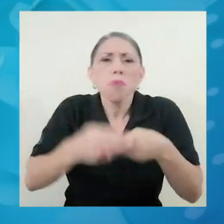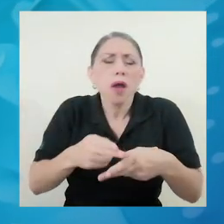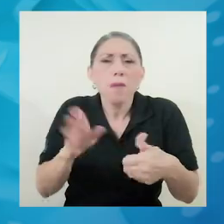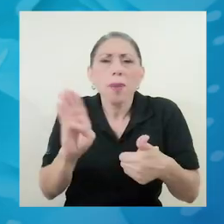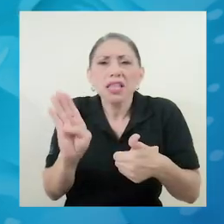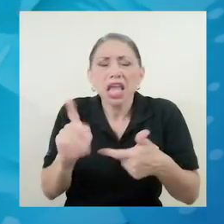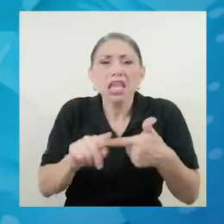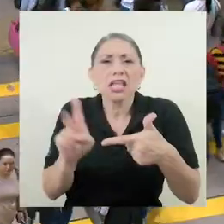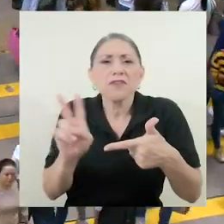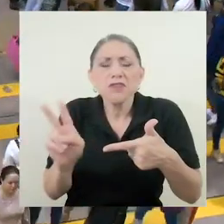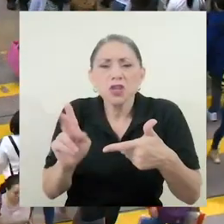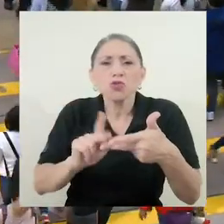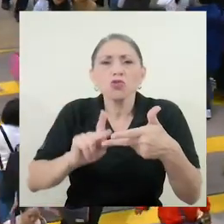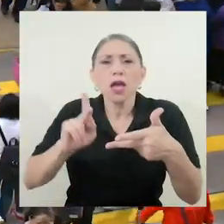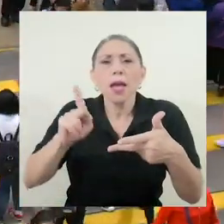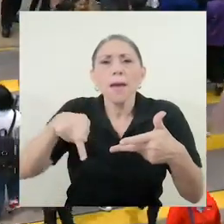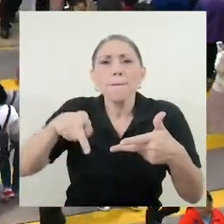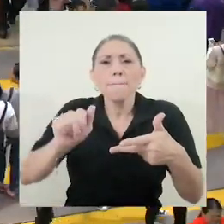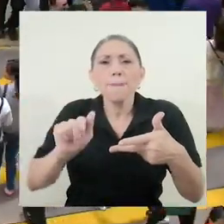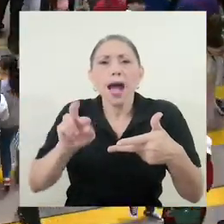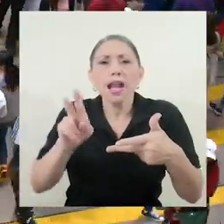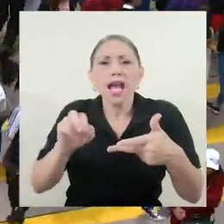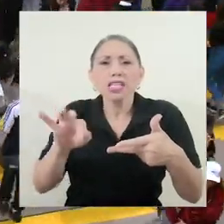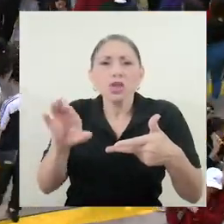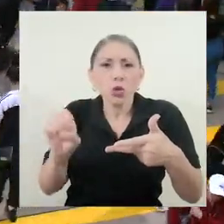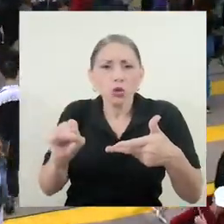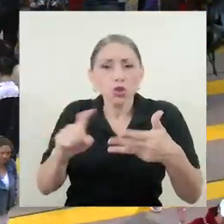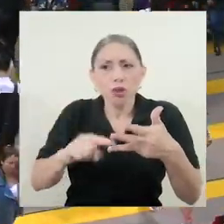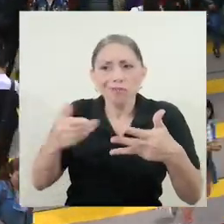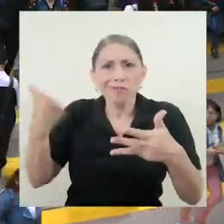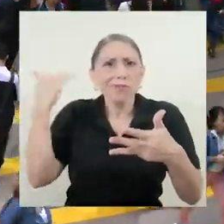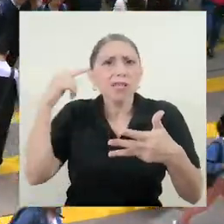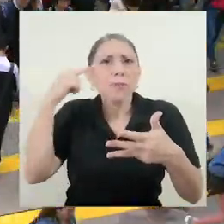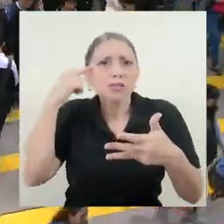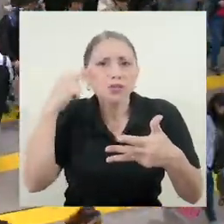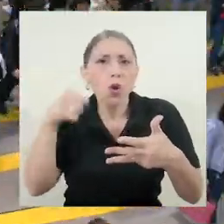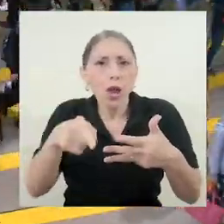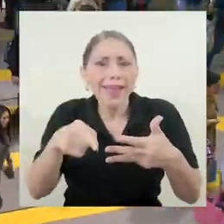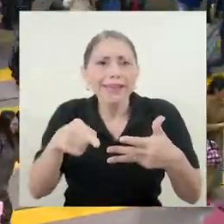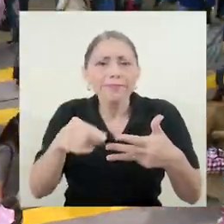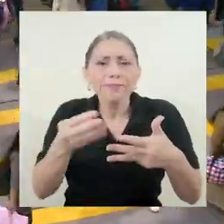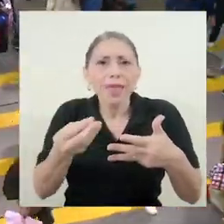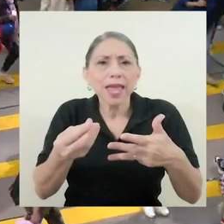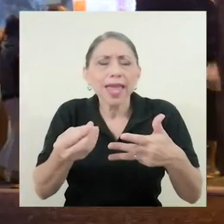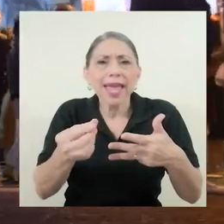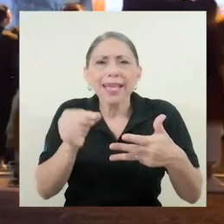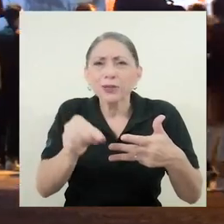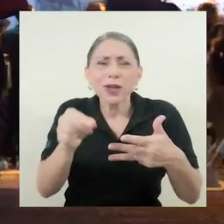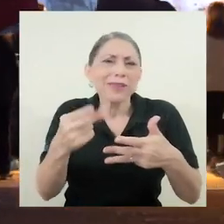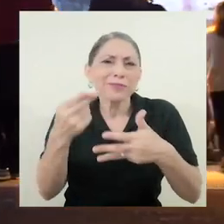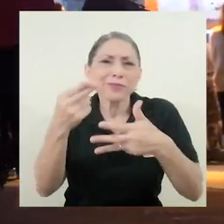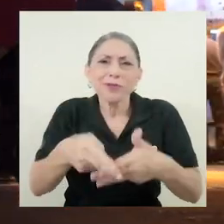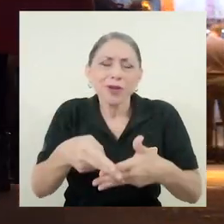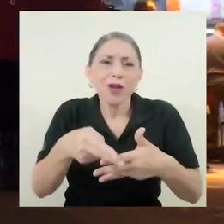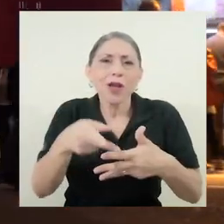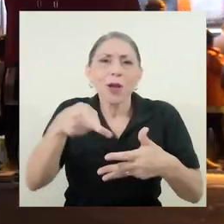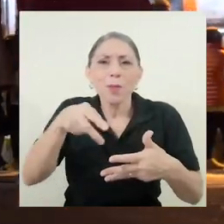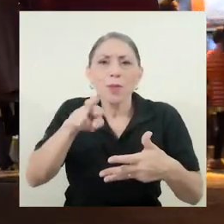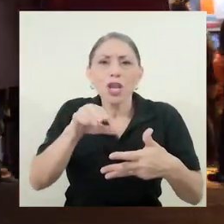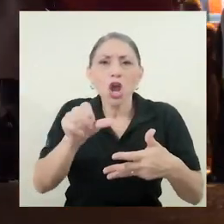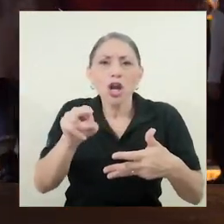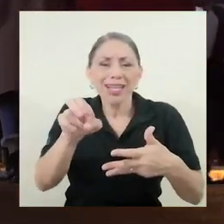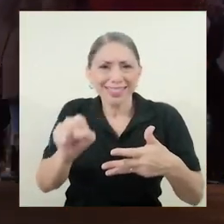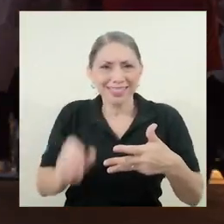parásitos o incluso en algún momento se pensó hasta en estas partículas que nosotros conocemos como